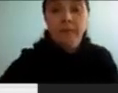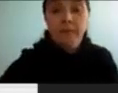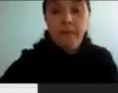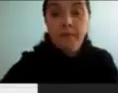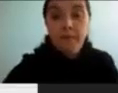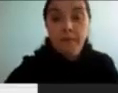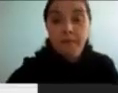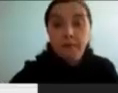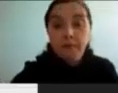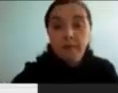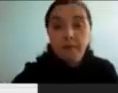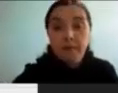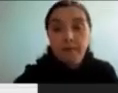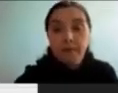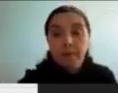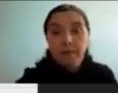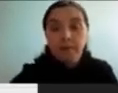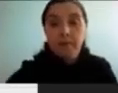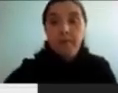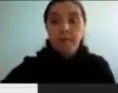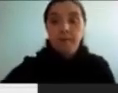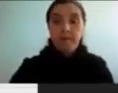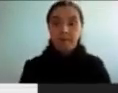Muchas gracias por la presentación.